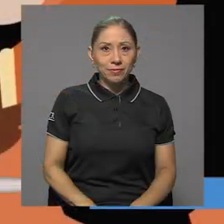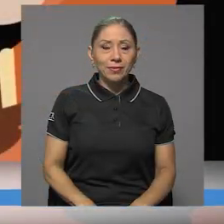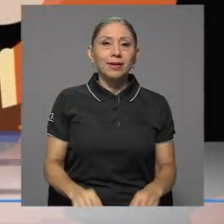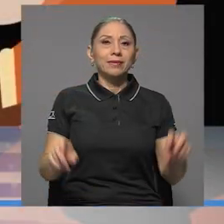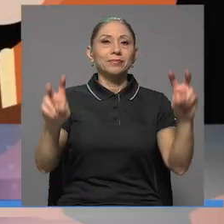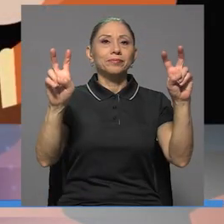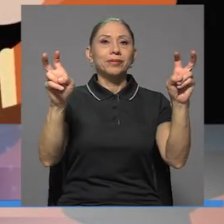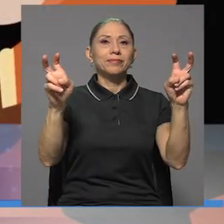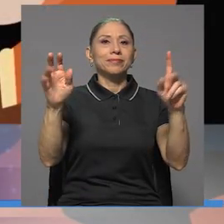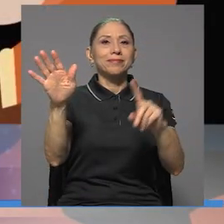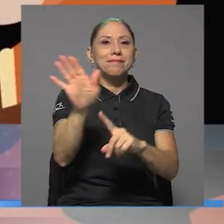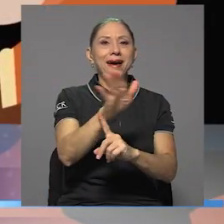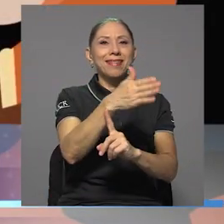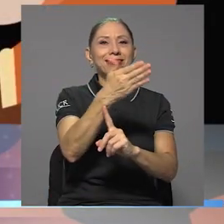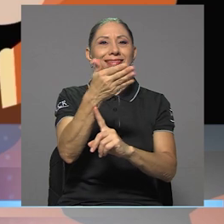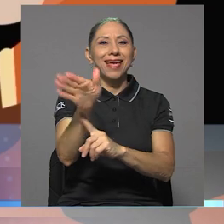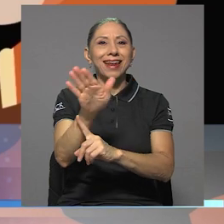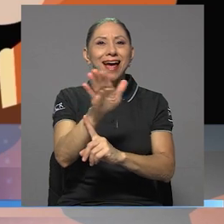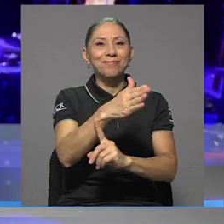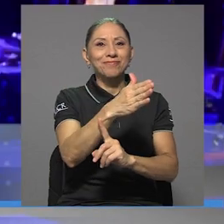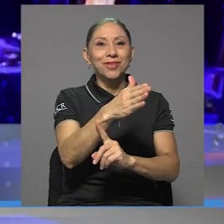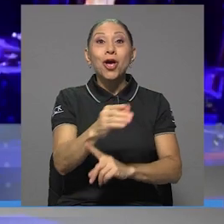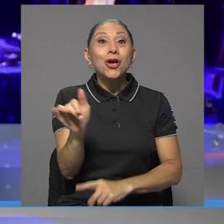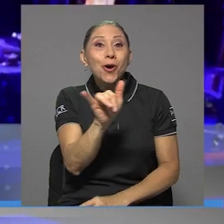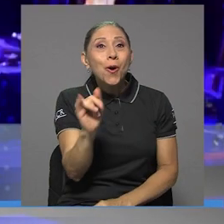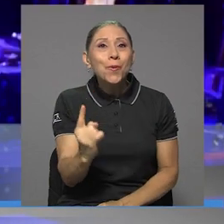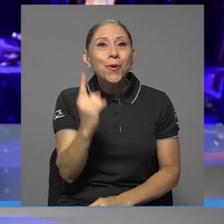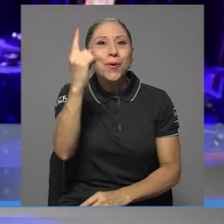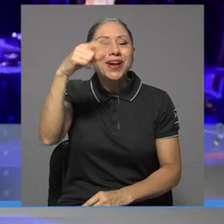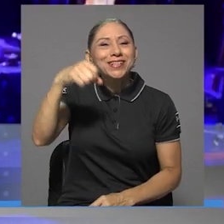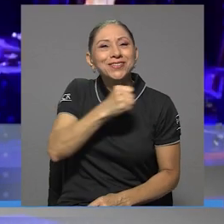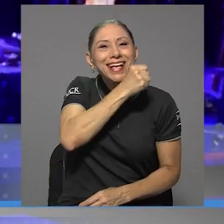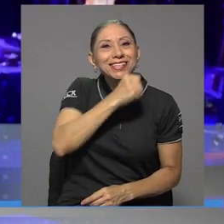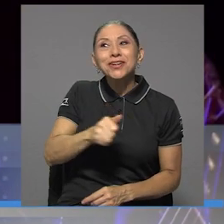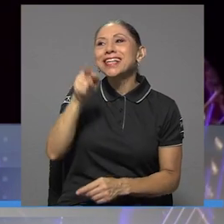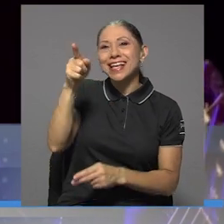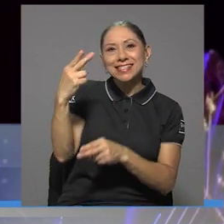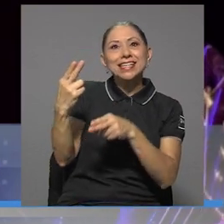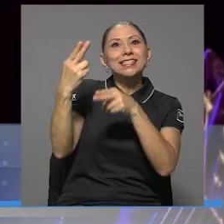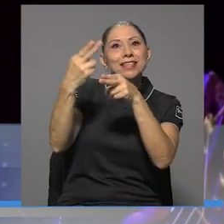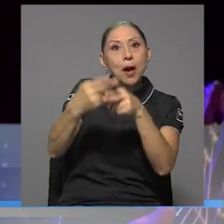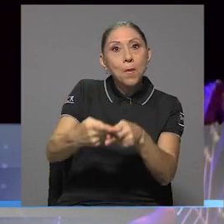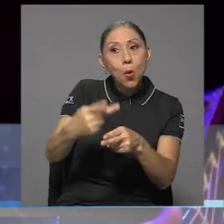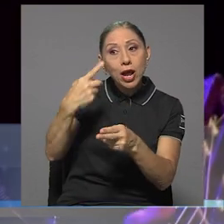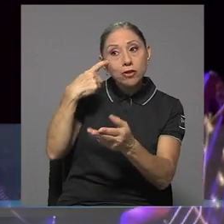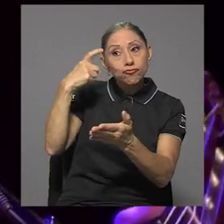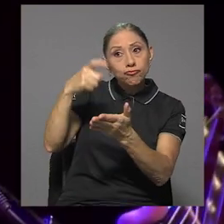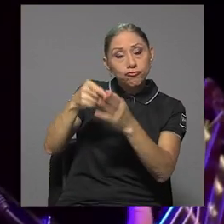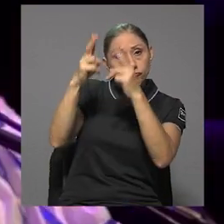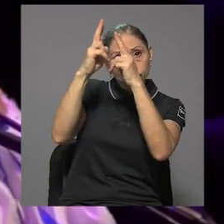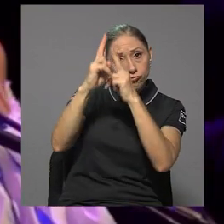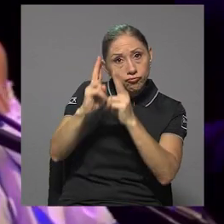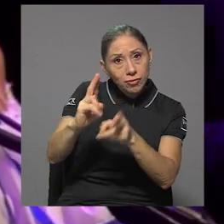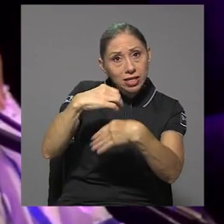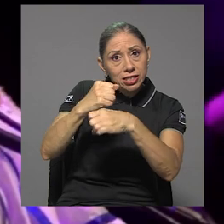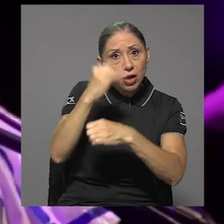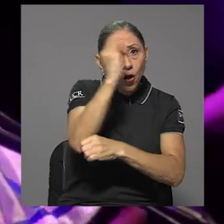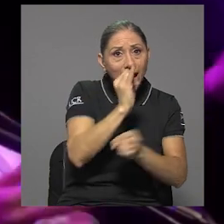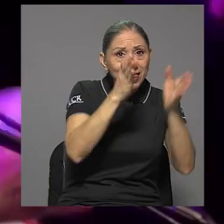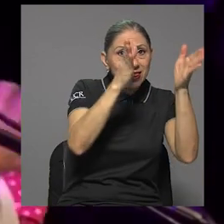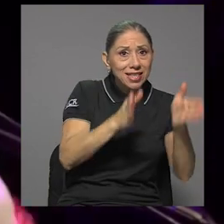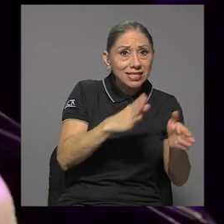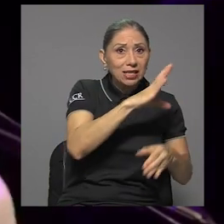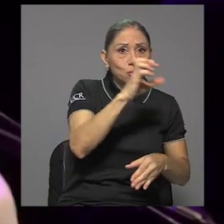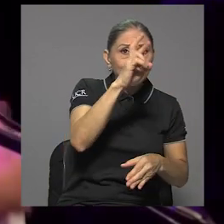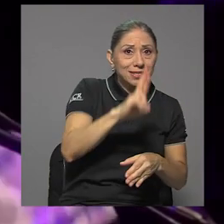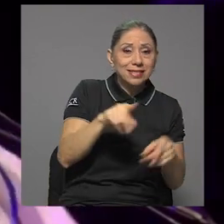Bandera, como una de sus canciones, así se llamó el homenaje que artistas nacionales e internacionales realizaron